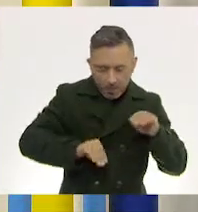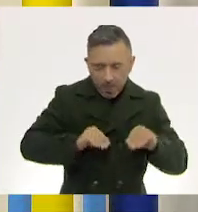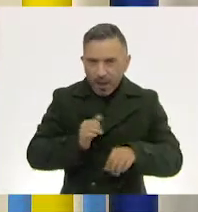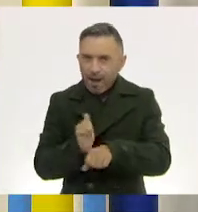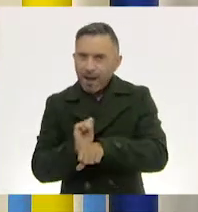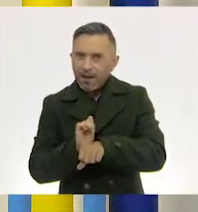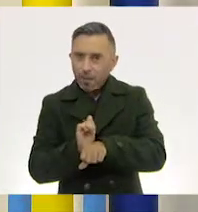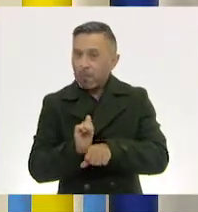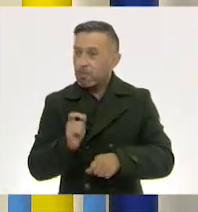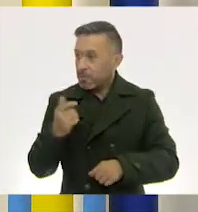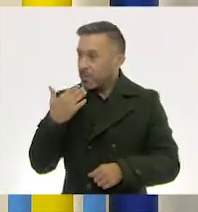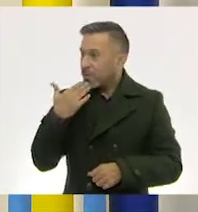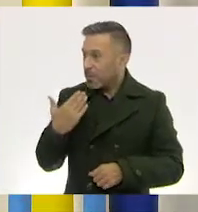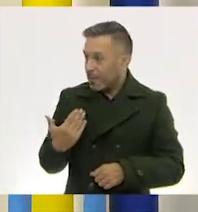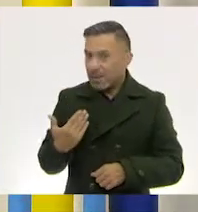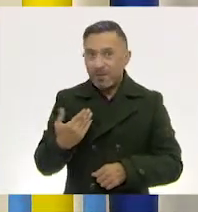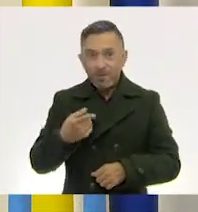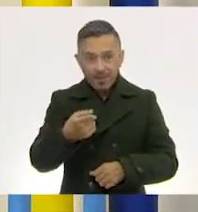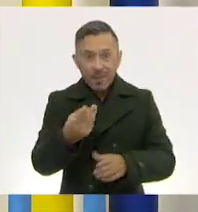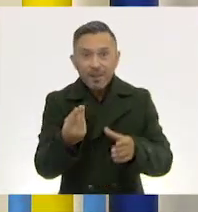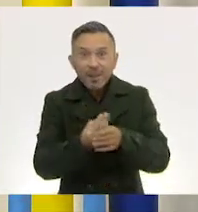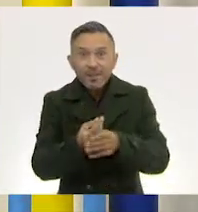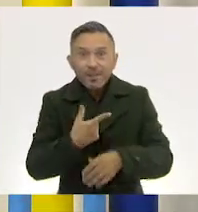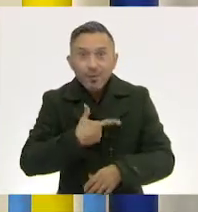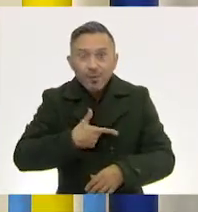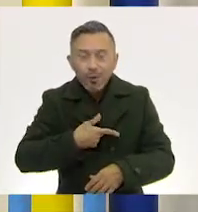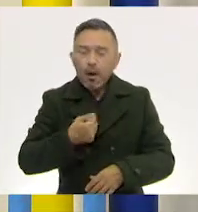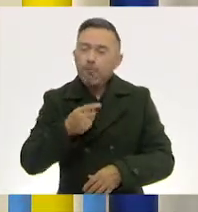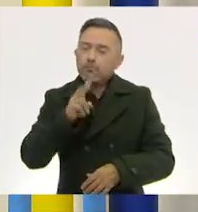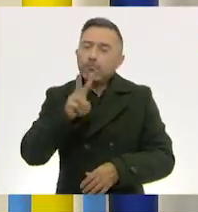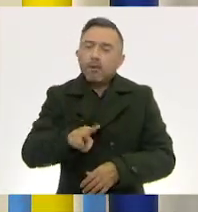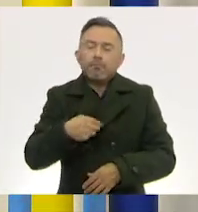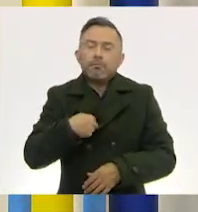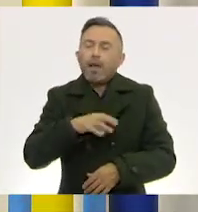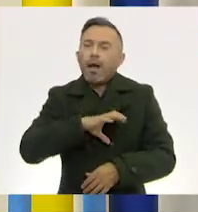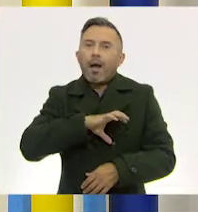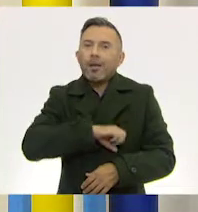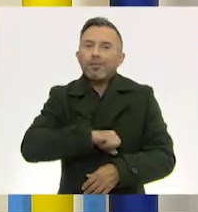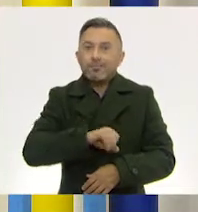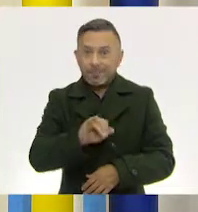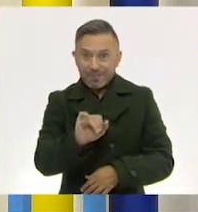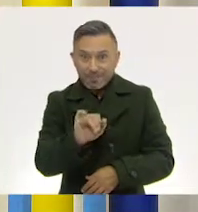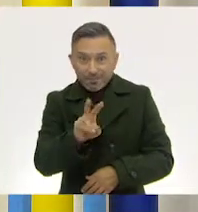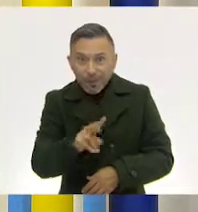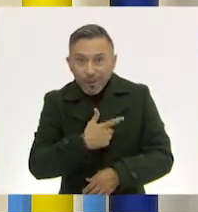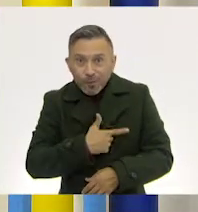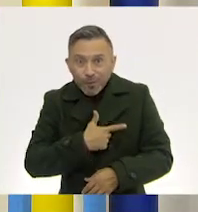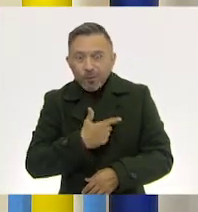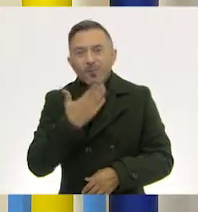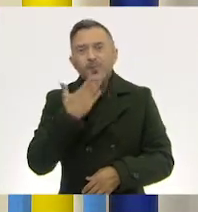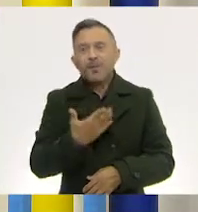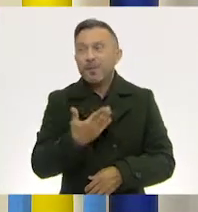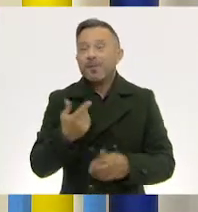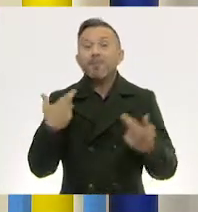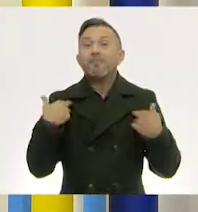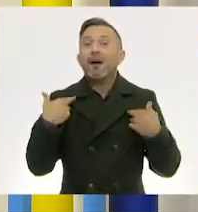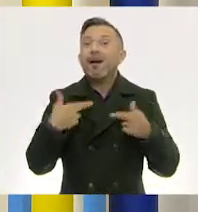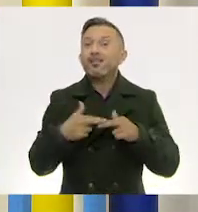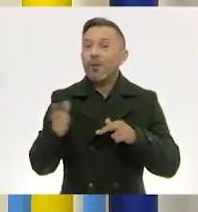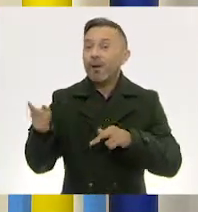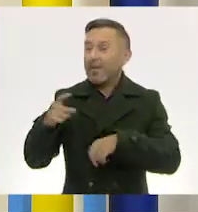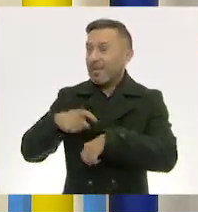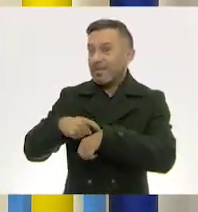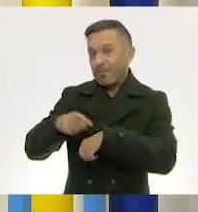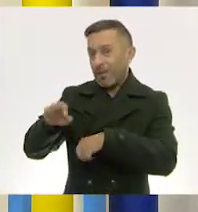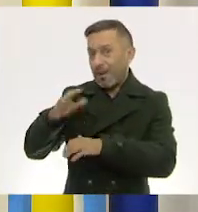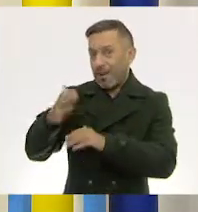¿A ustedes les gustó Esta clase? Porque a mí me encantó La verdad ¿Sí? Qué bueno Maestro El tiempo se nos terminó Pero le agradecemos